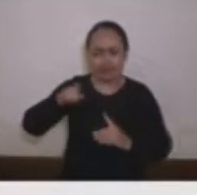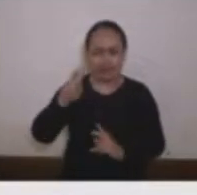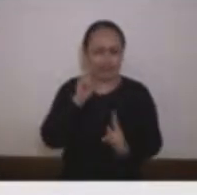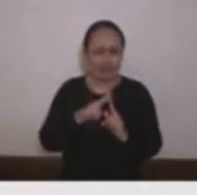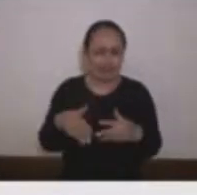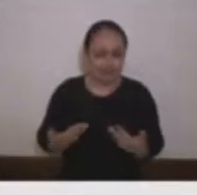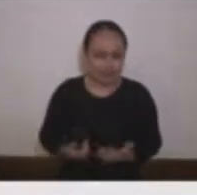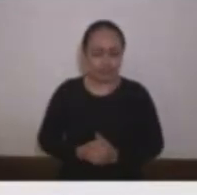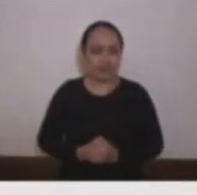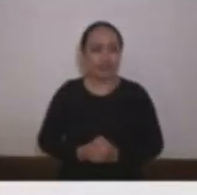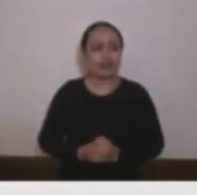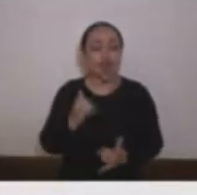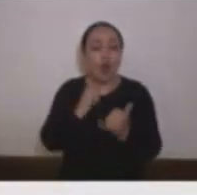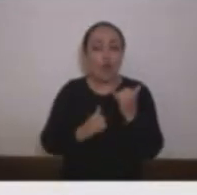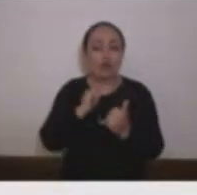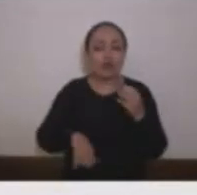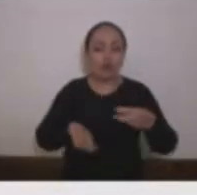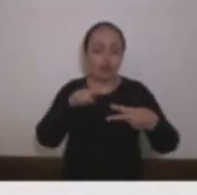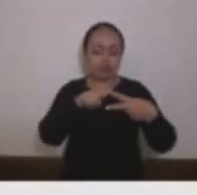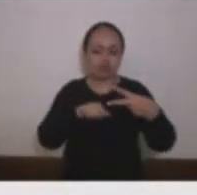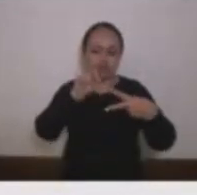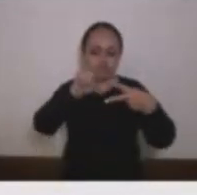pregunta o dos preguntas muy importantes